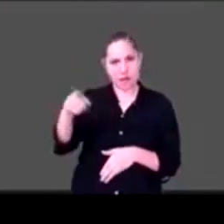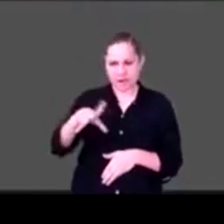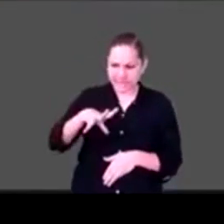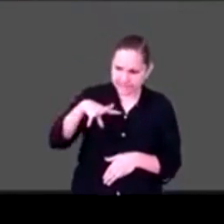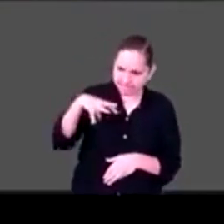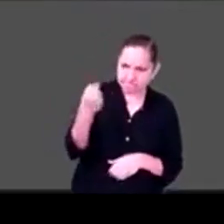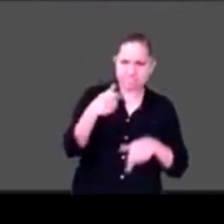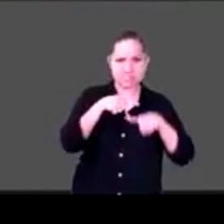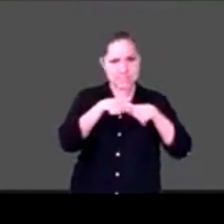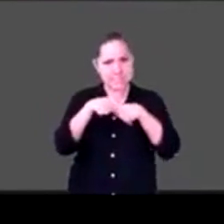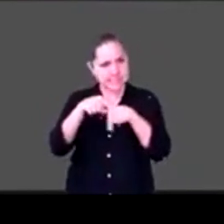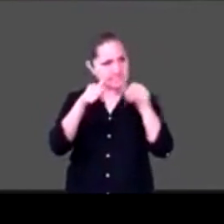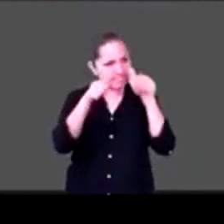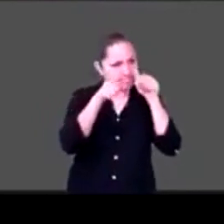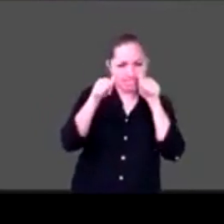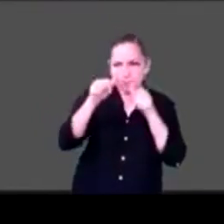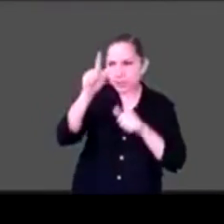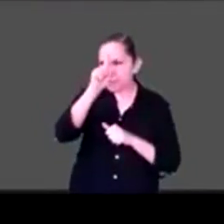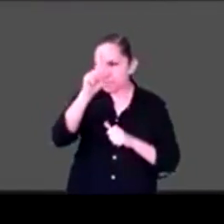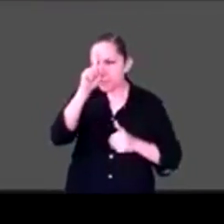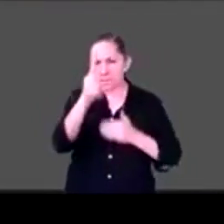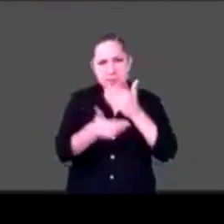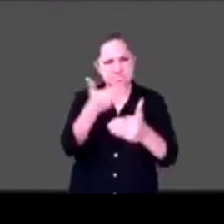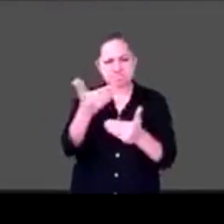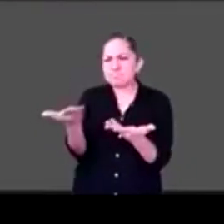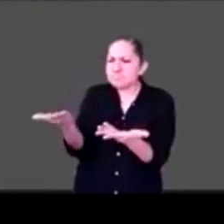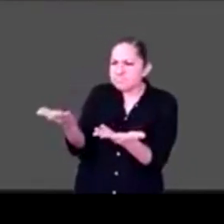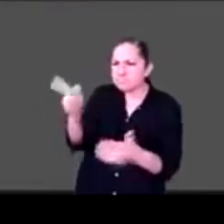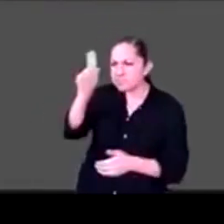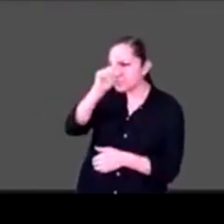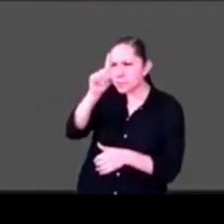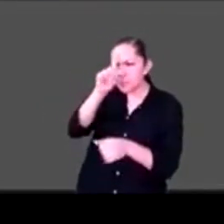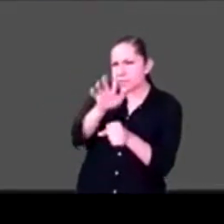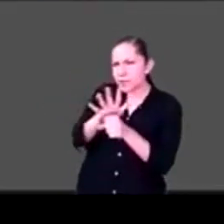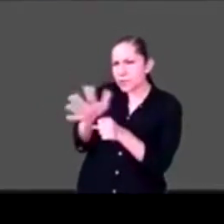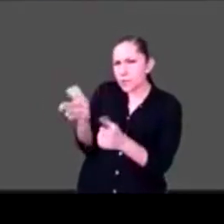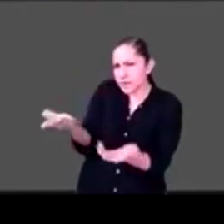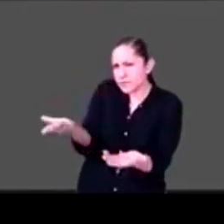Yo creo que, digo, ahí, en mi experiencia,